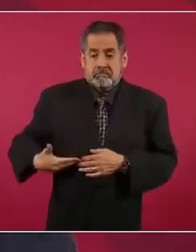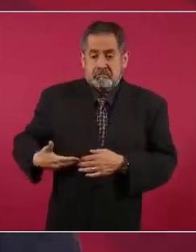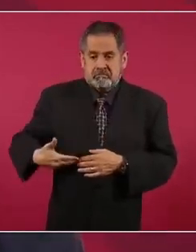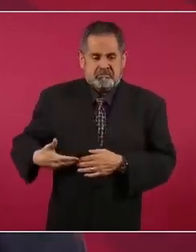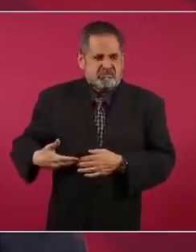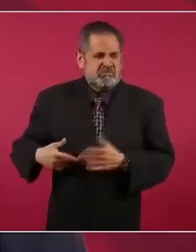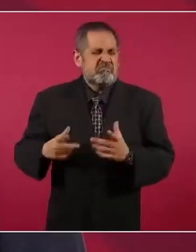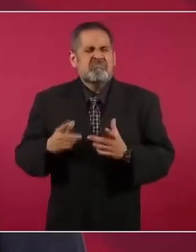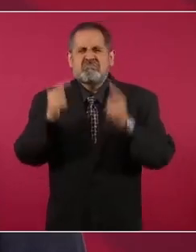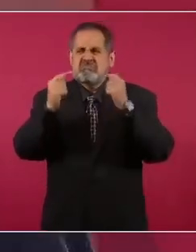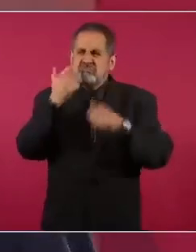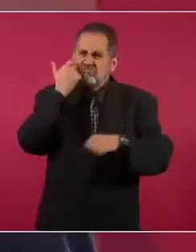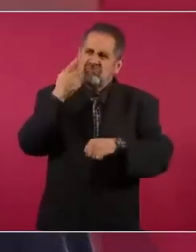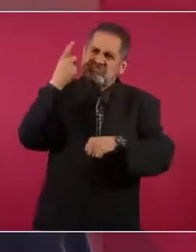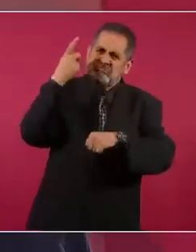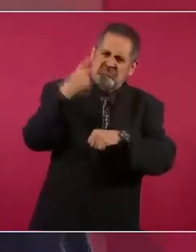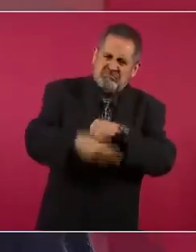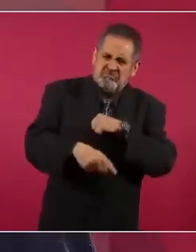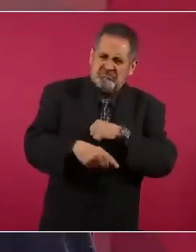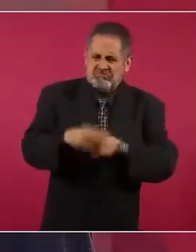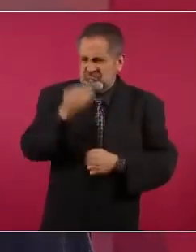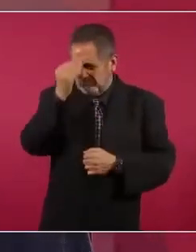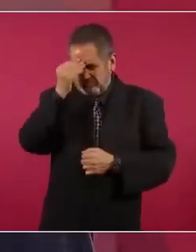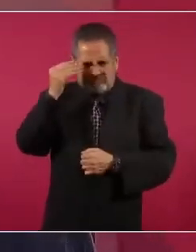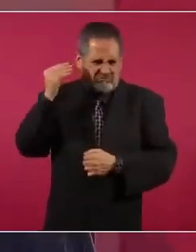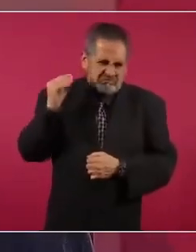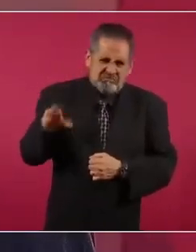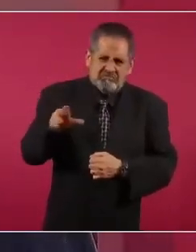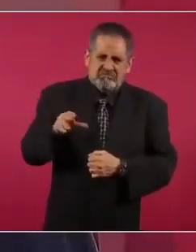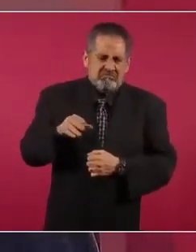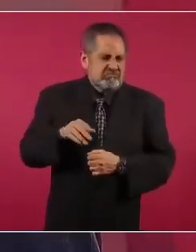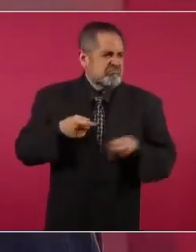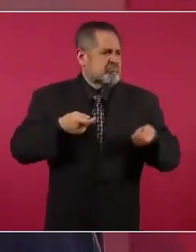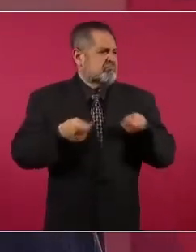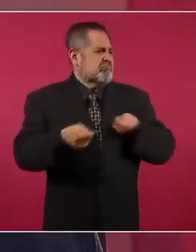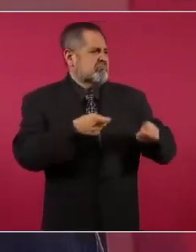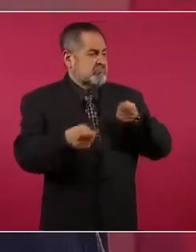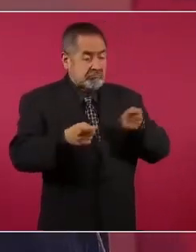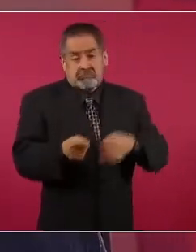lo logra.